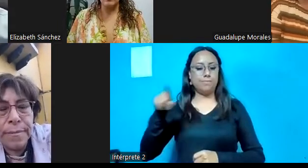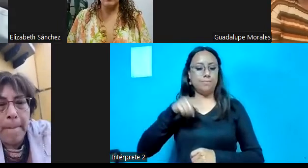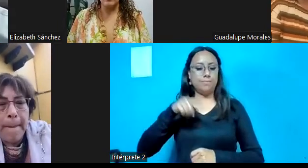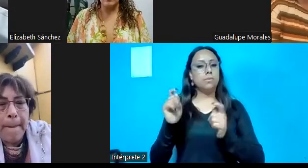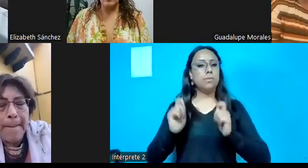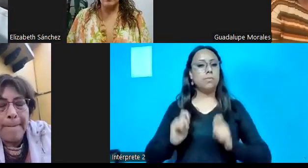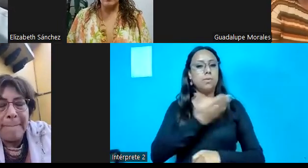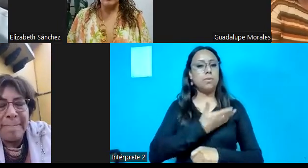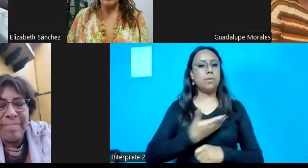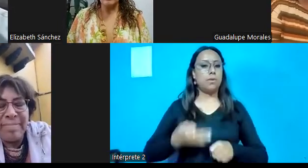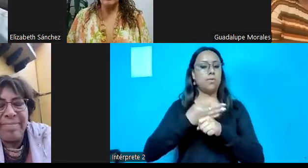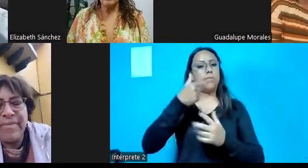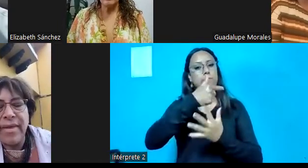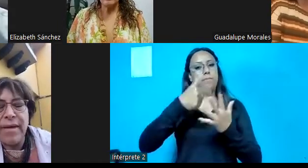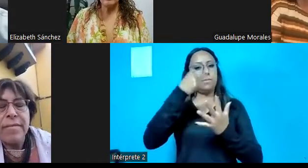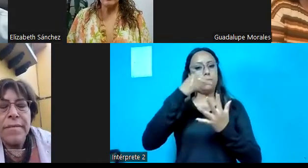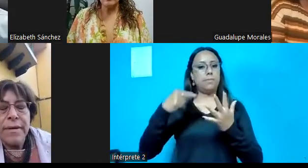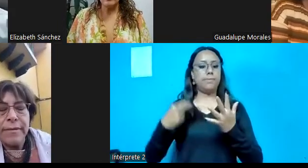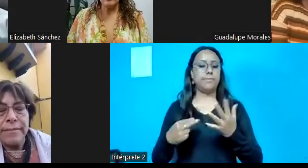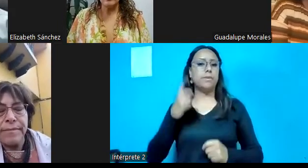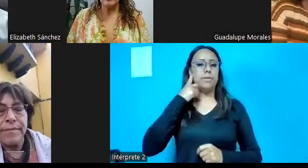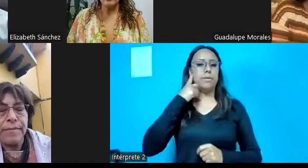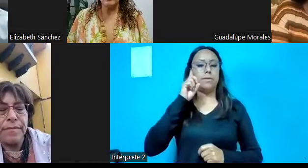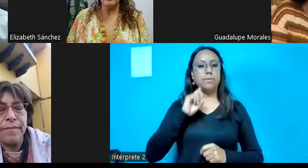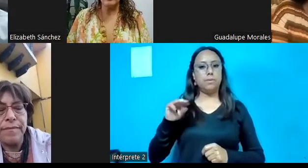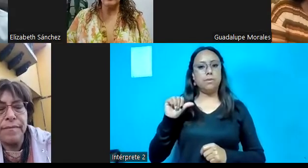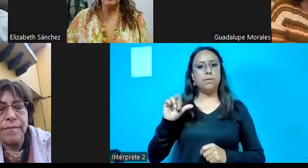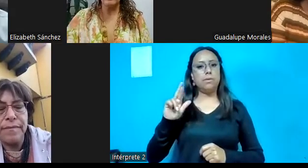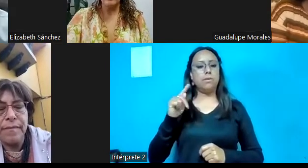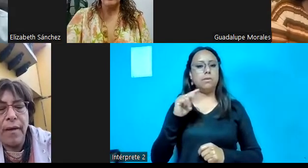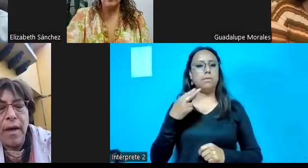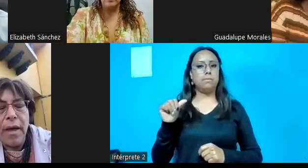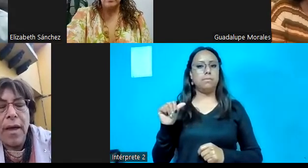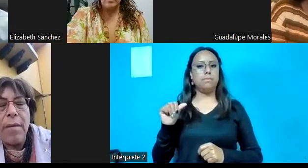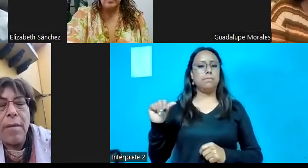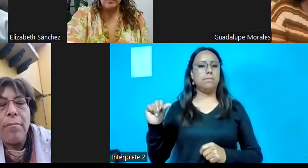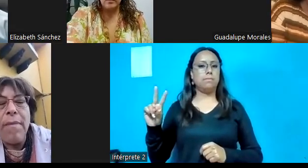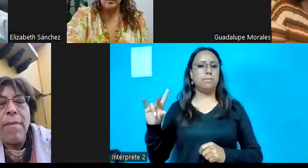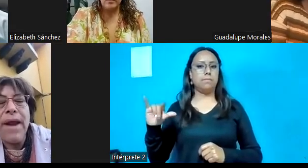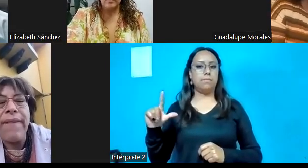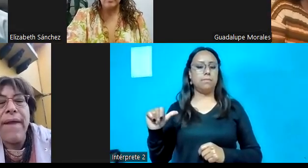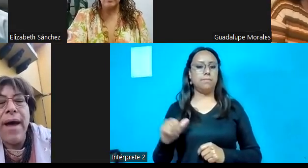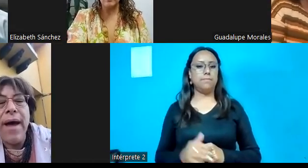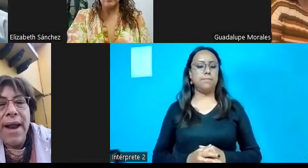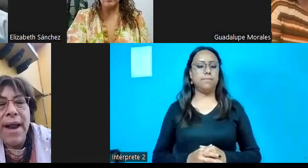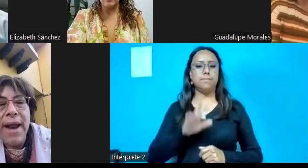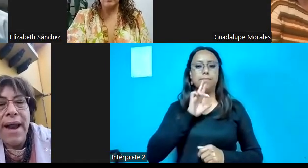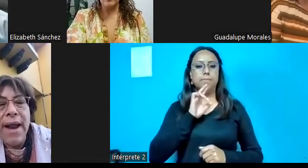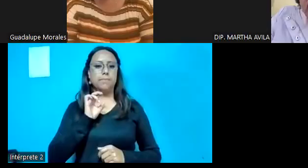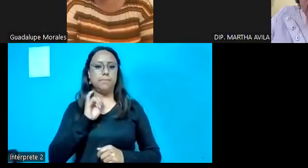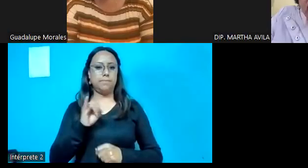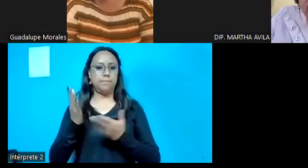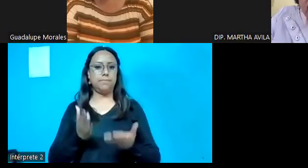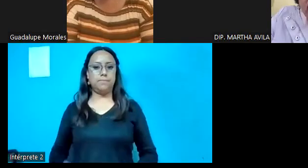procederé a pasar la lista de asistencia. Diputada Marta Soledad Ávila Ventura. Marta Ávila presente.